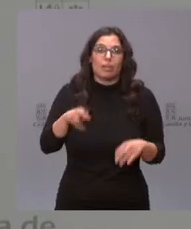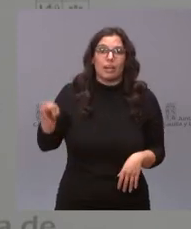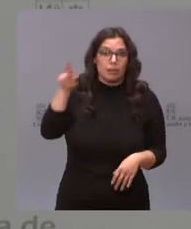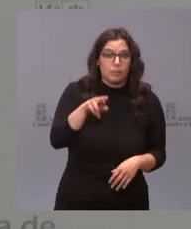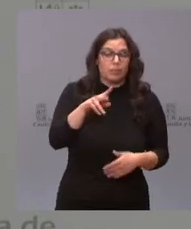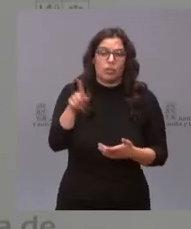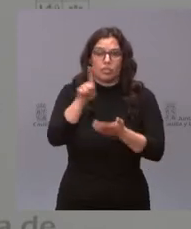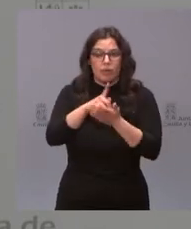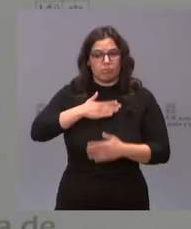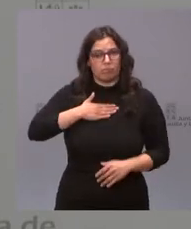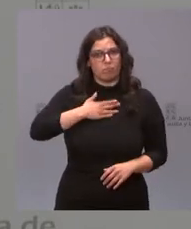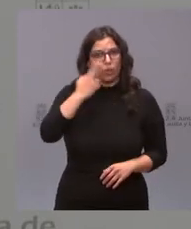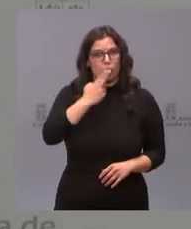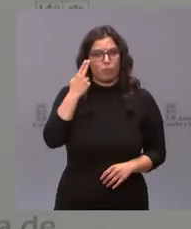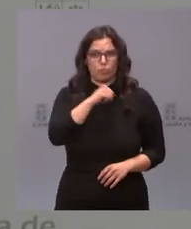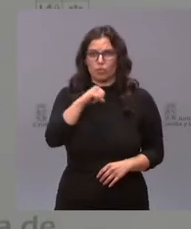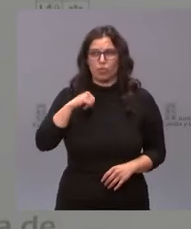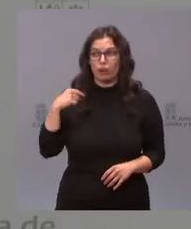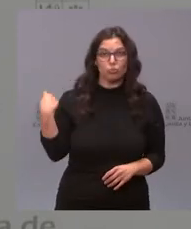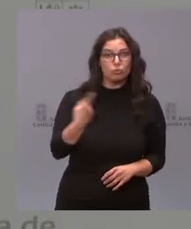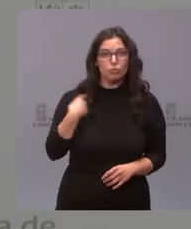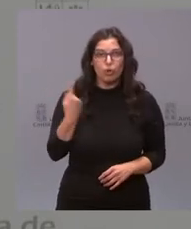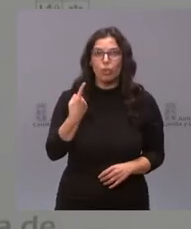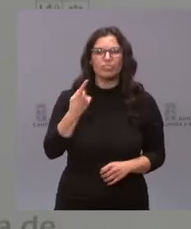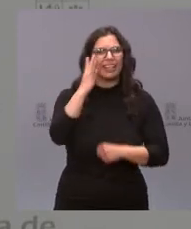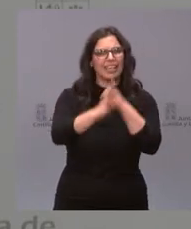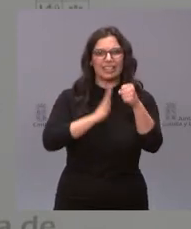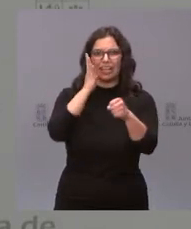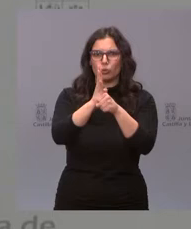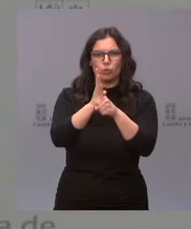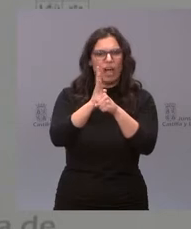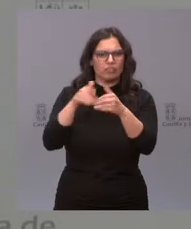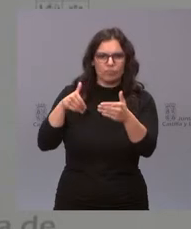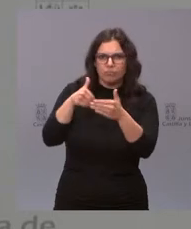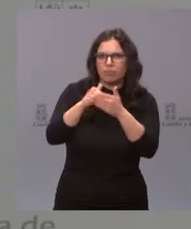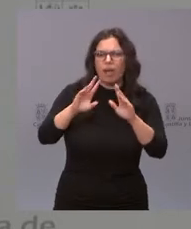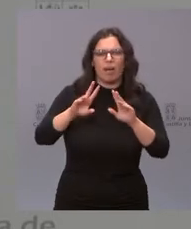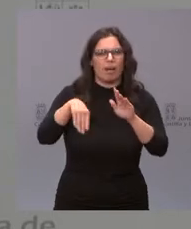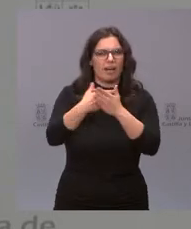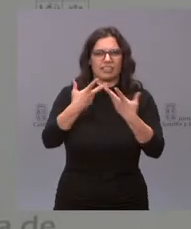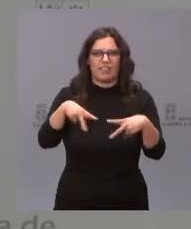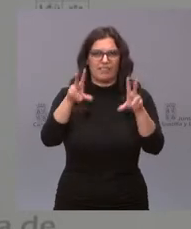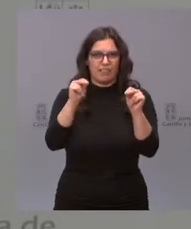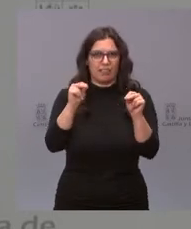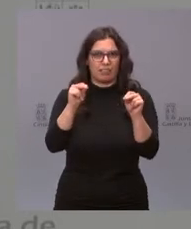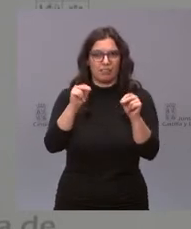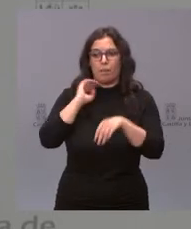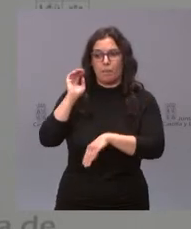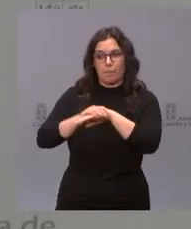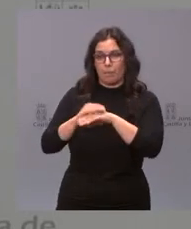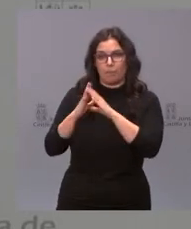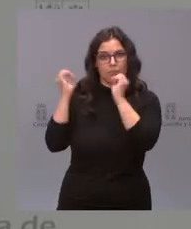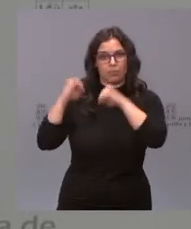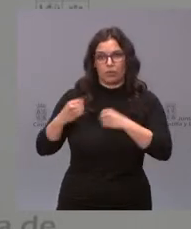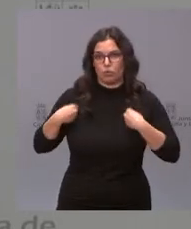compromiso personal, el de todos, de agotar la legislatura cumpliendo este pacto, que, como digo, está más